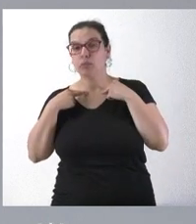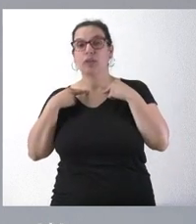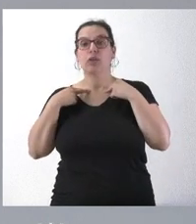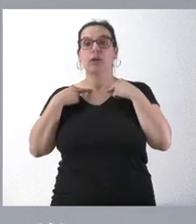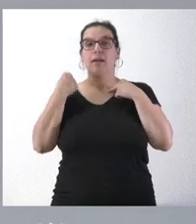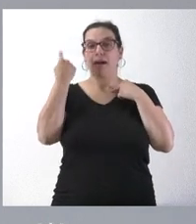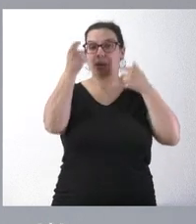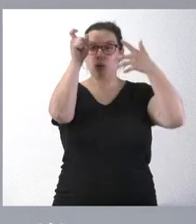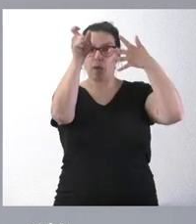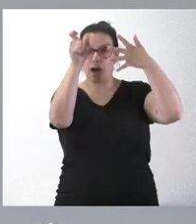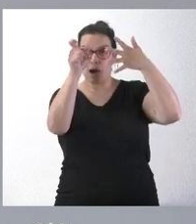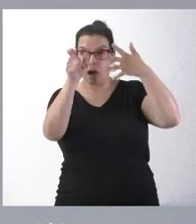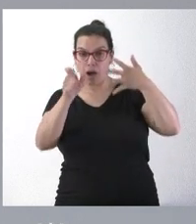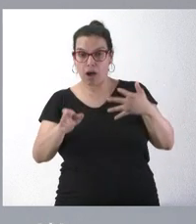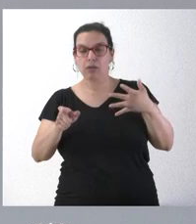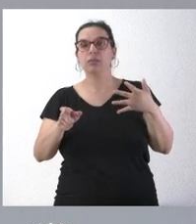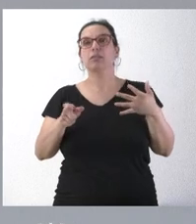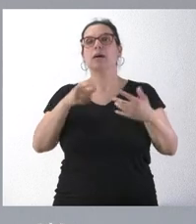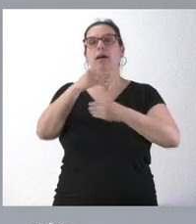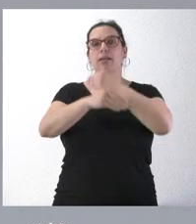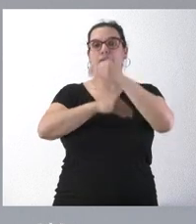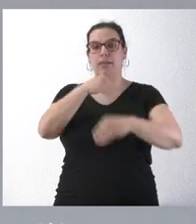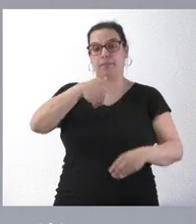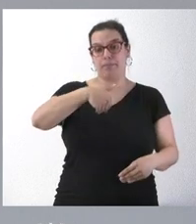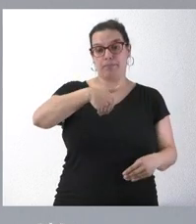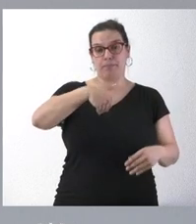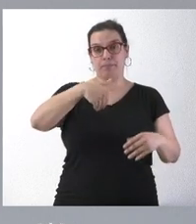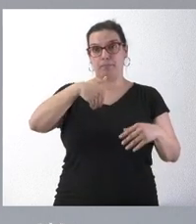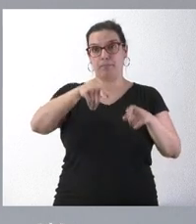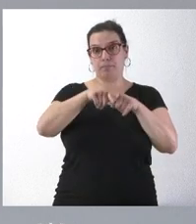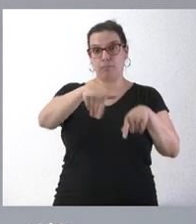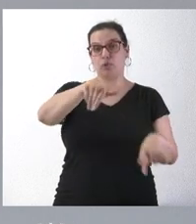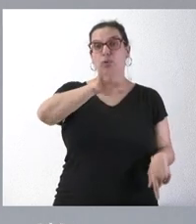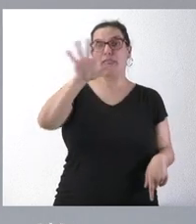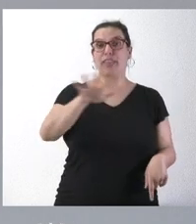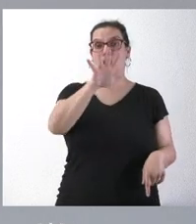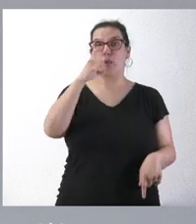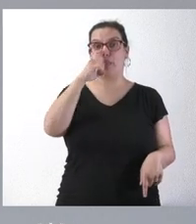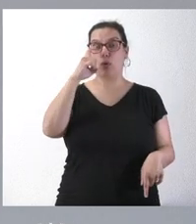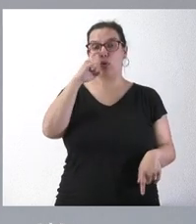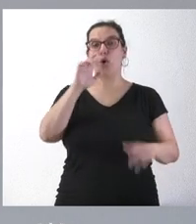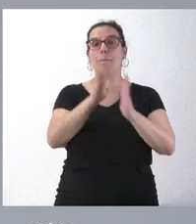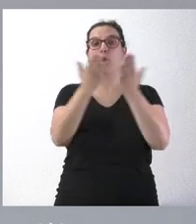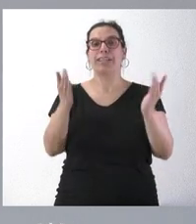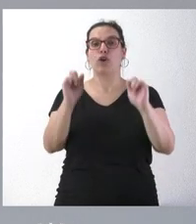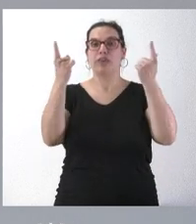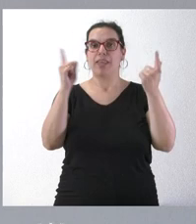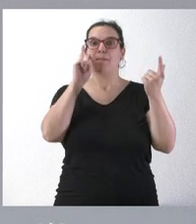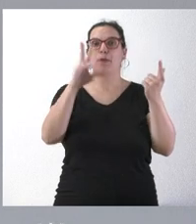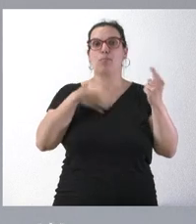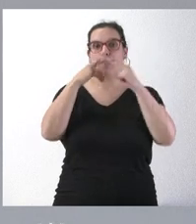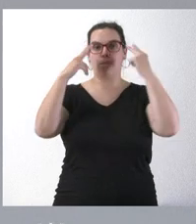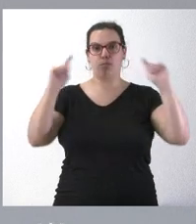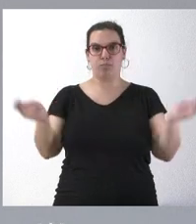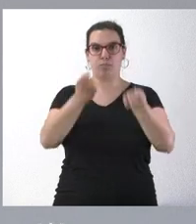de las nueve diputaciones provinciales se realizará este miércoles día 5 en el Boletín Oficial de Castillejo. En